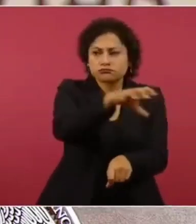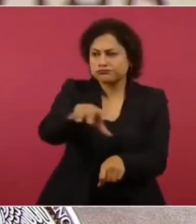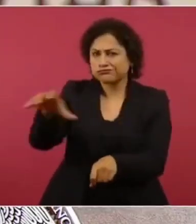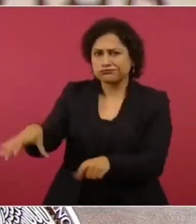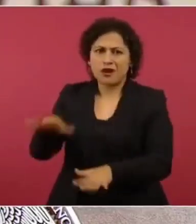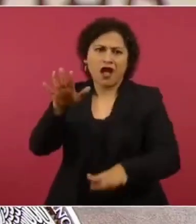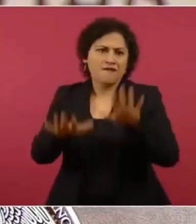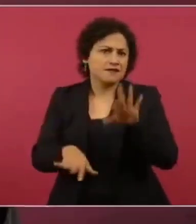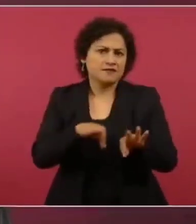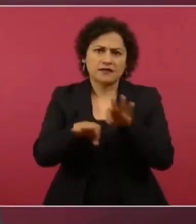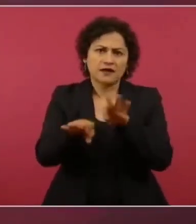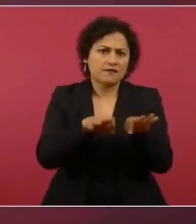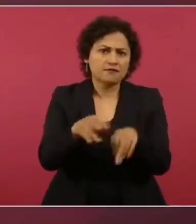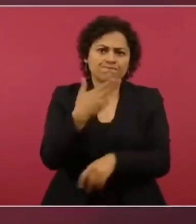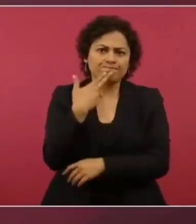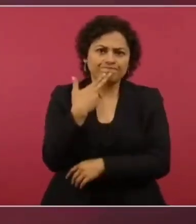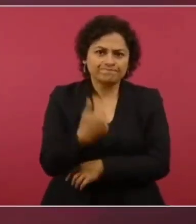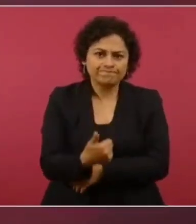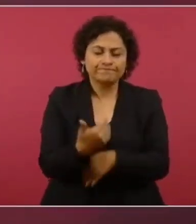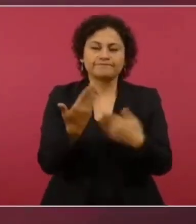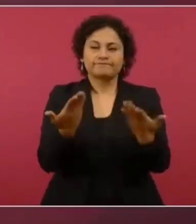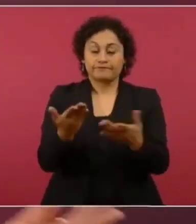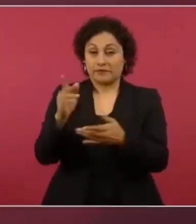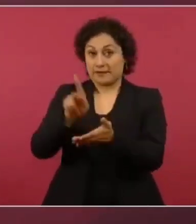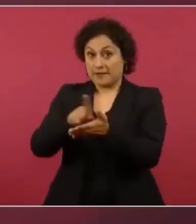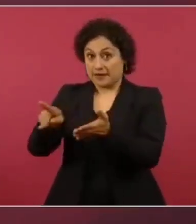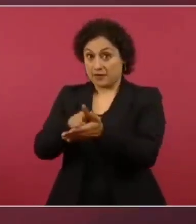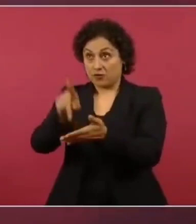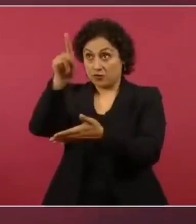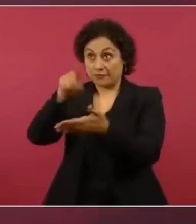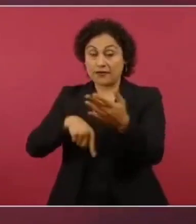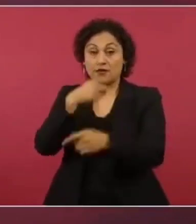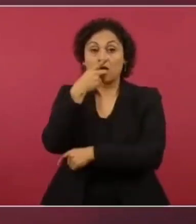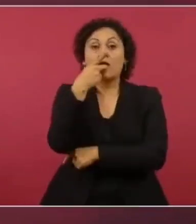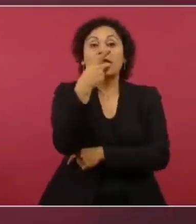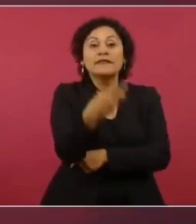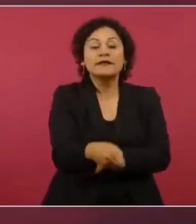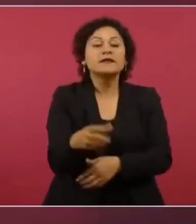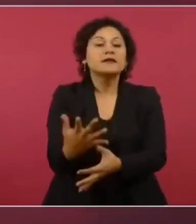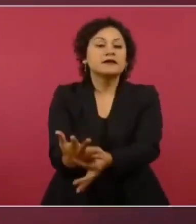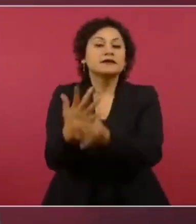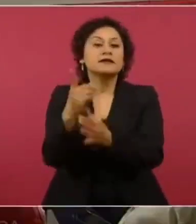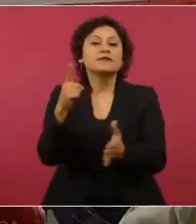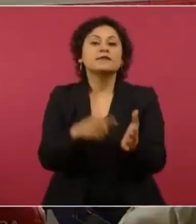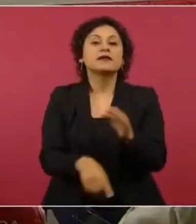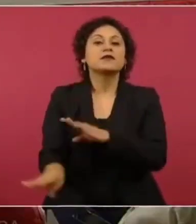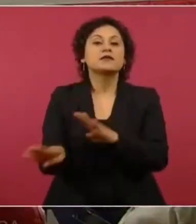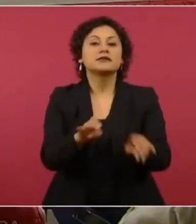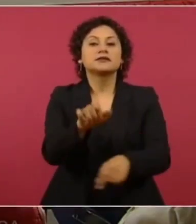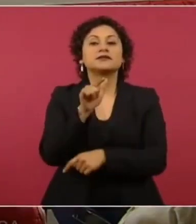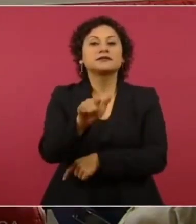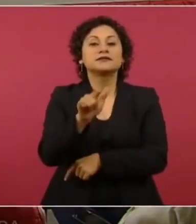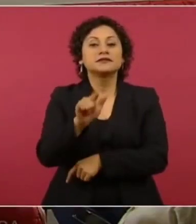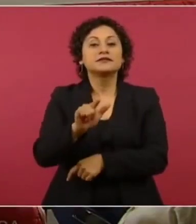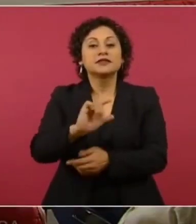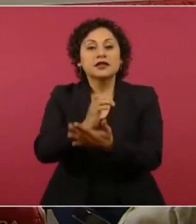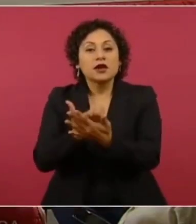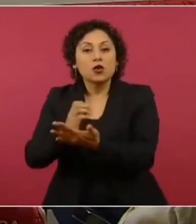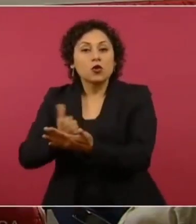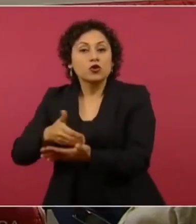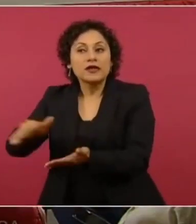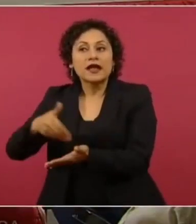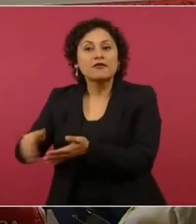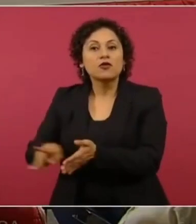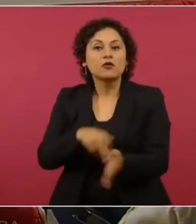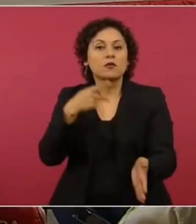El diario El Universal señala, como ya dijimos, que se eliminarán mil novecientos diecisiete plazas de confianza de los tres